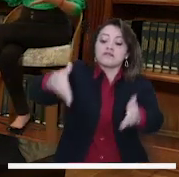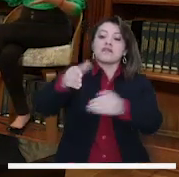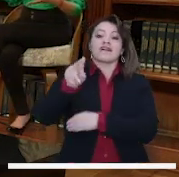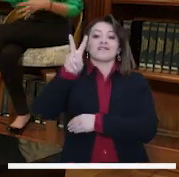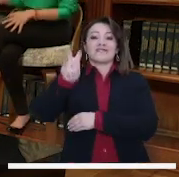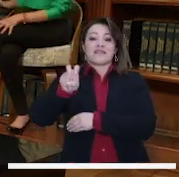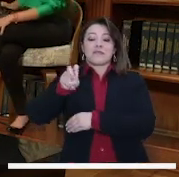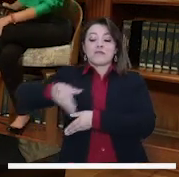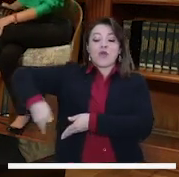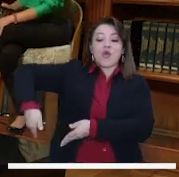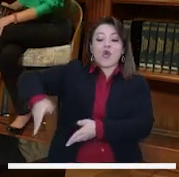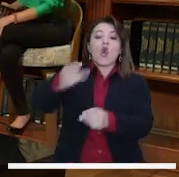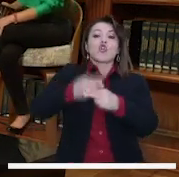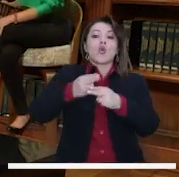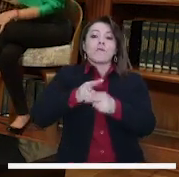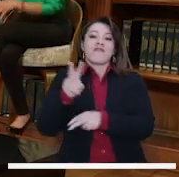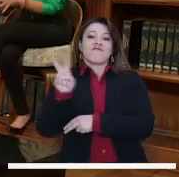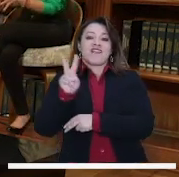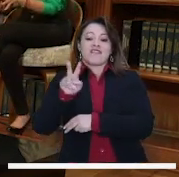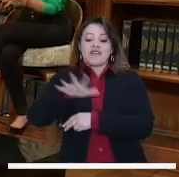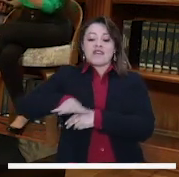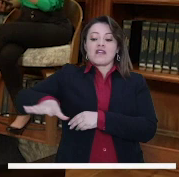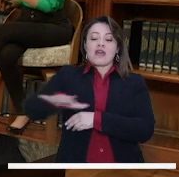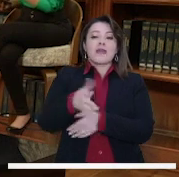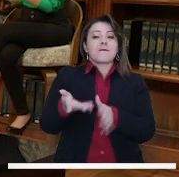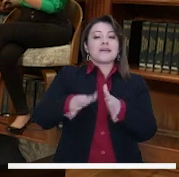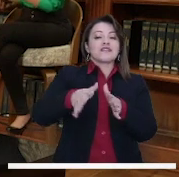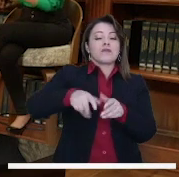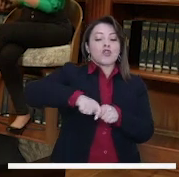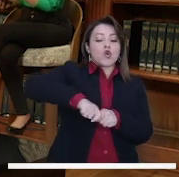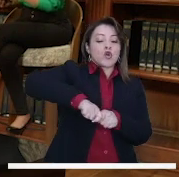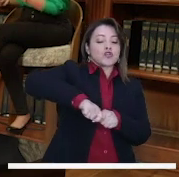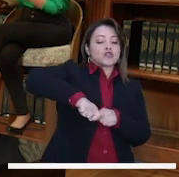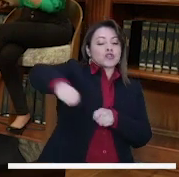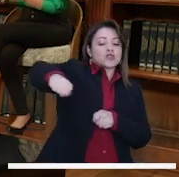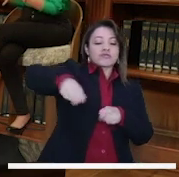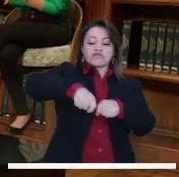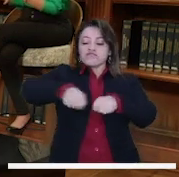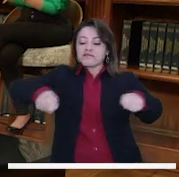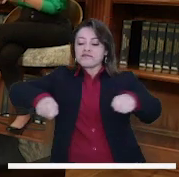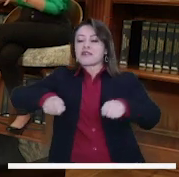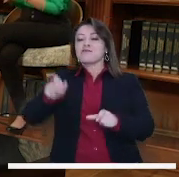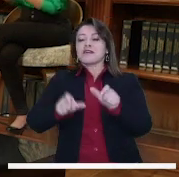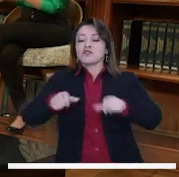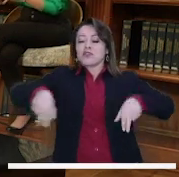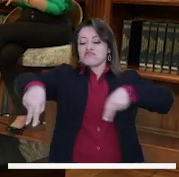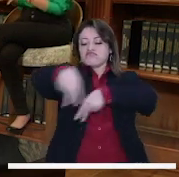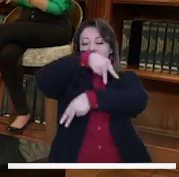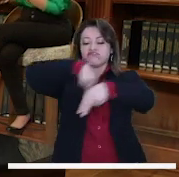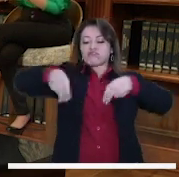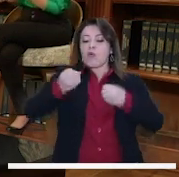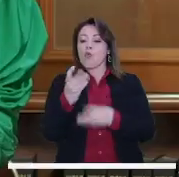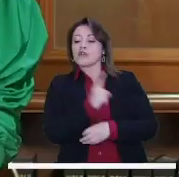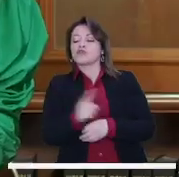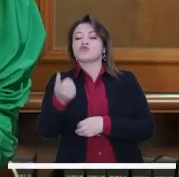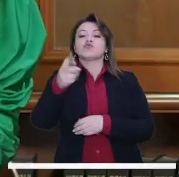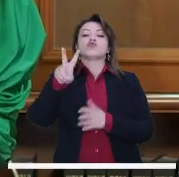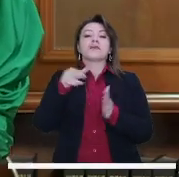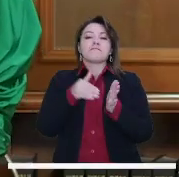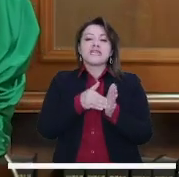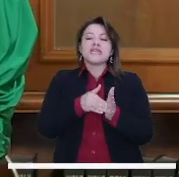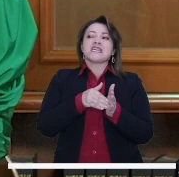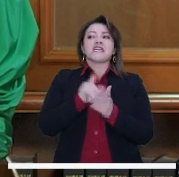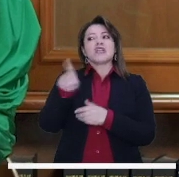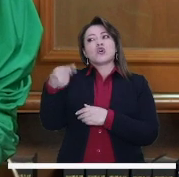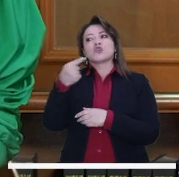corredor como tal, este proyecto, son más o menos 12.000 personas que se movilizan por esa zona. Dicen que quedarían